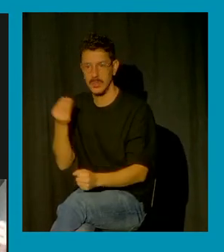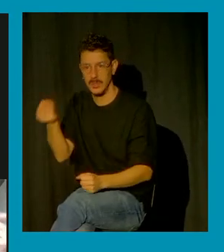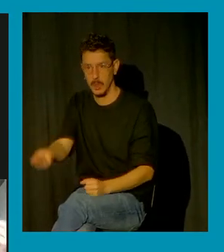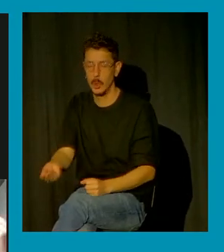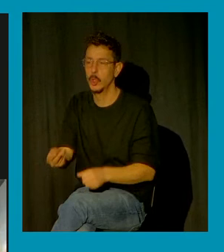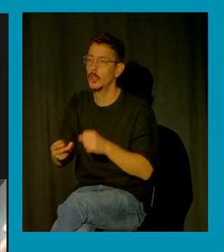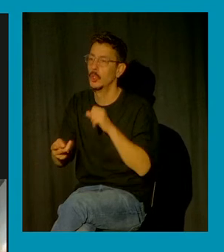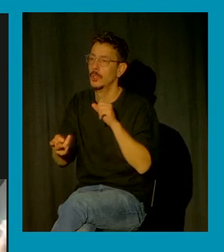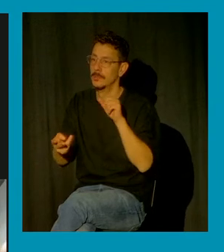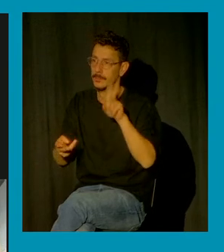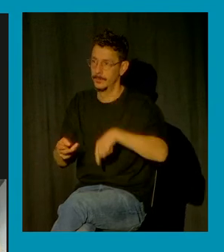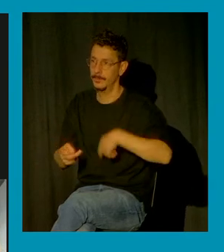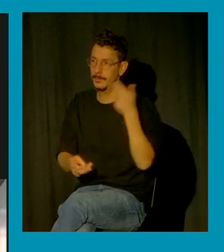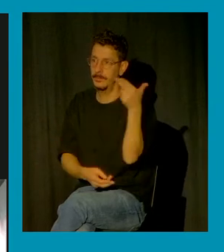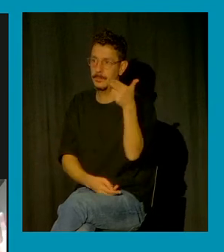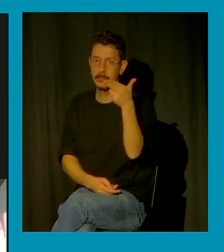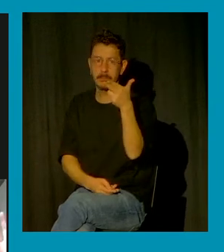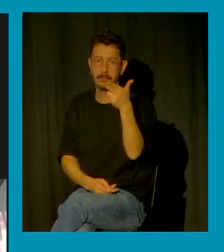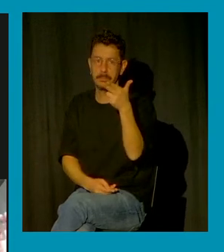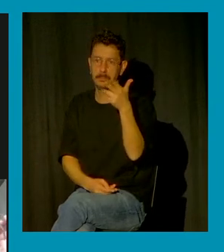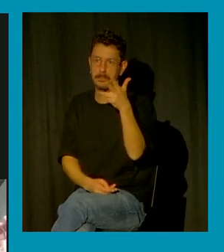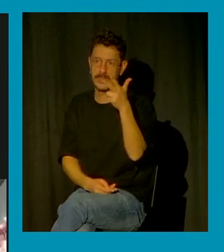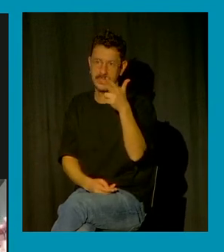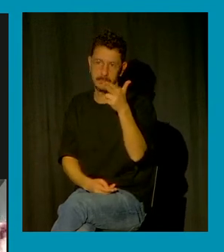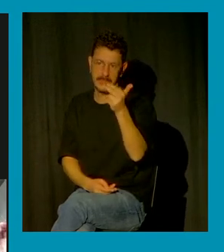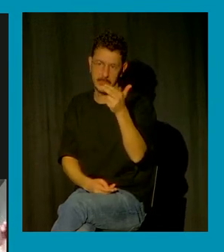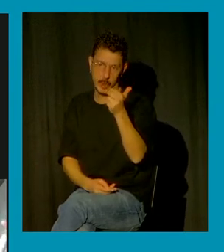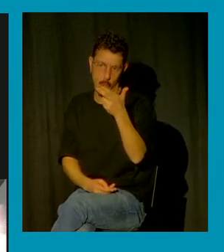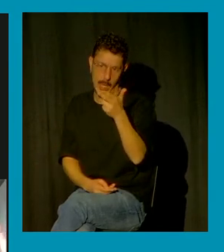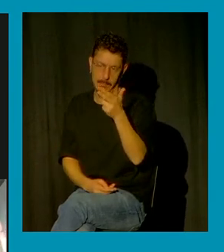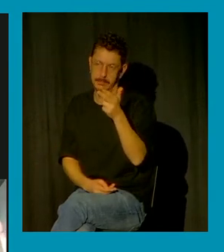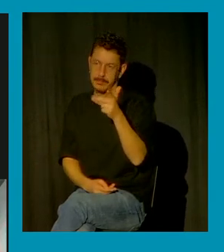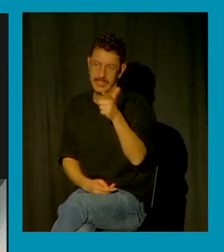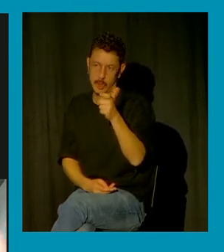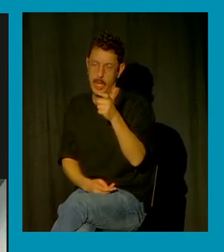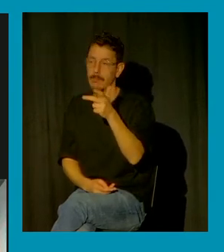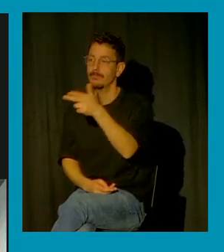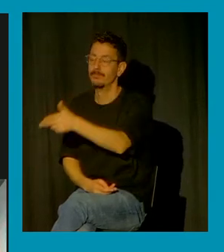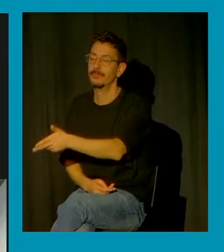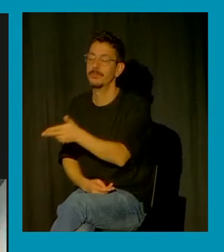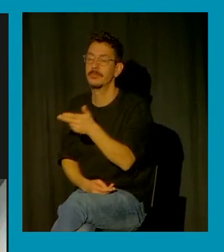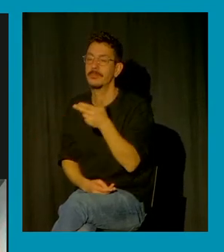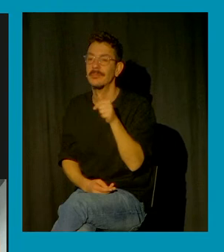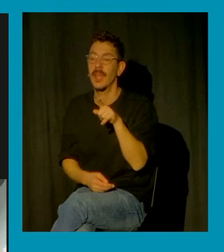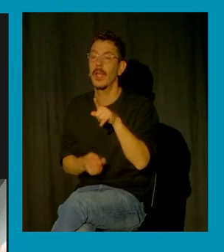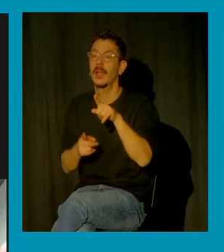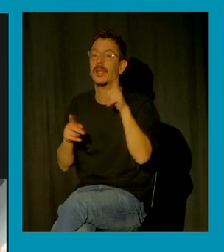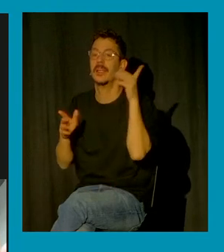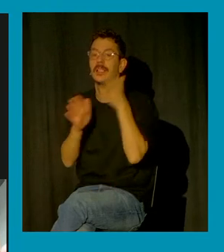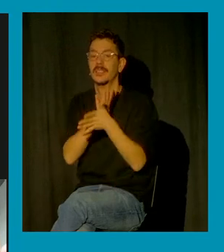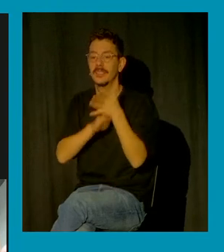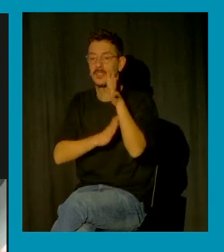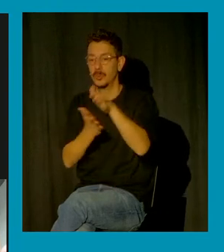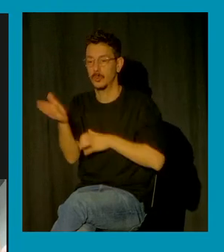una pistola que estaba cargada y puso unas instrucciones y en las instrucciones lo que puso es